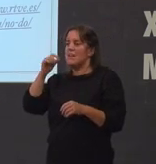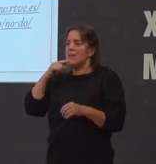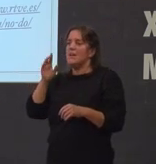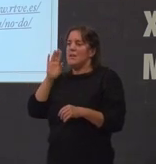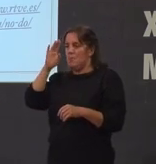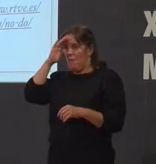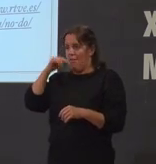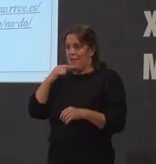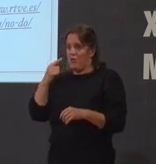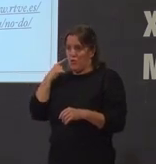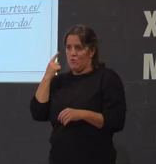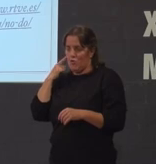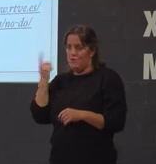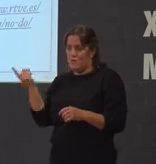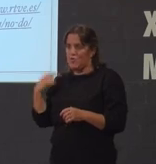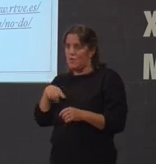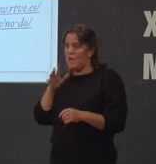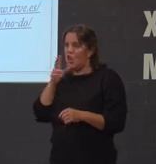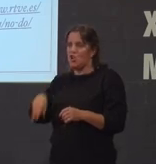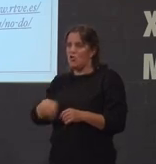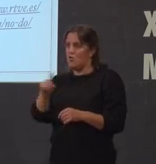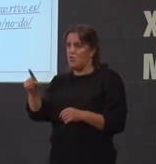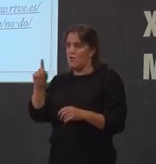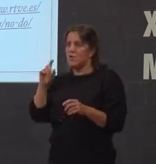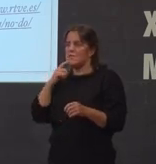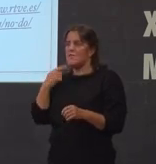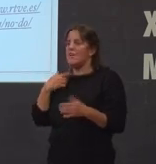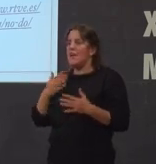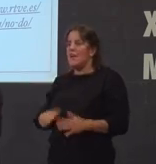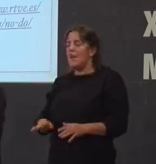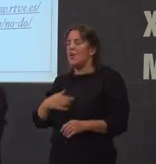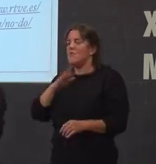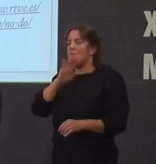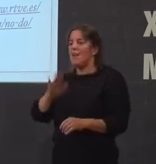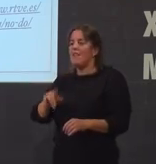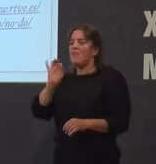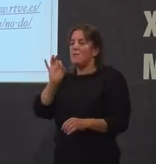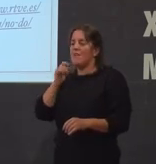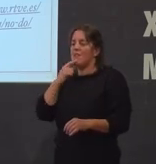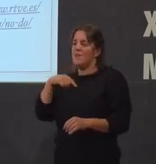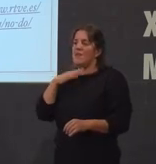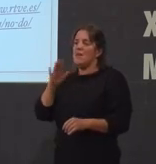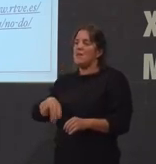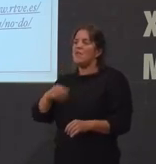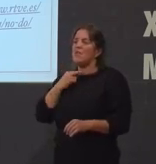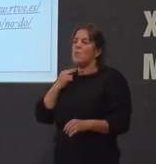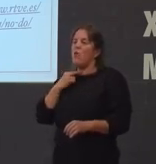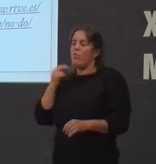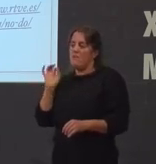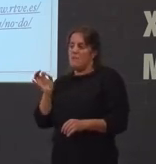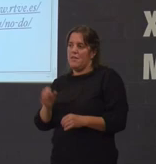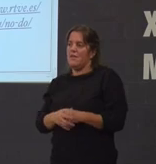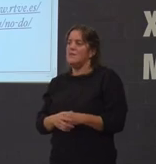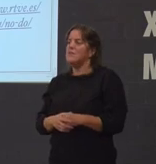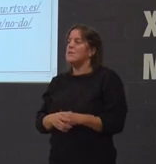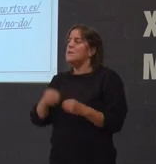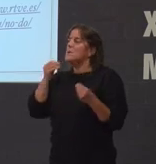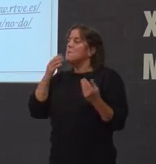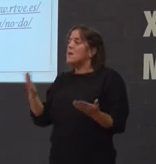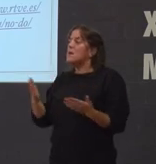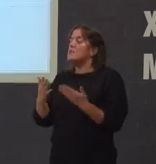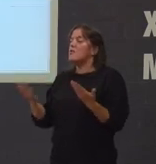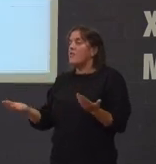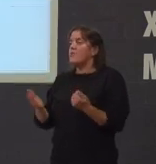desoxa aquí vale non é seu fillo por moito que se parezca a retórica parecese moito as voces entón